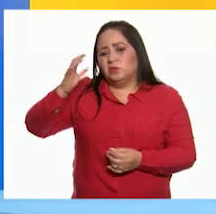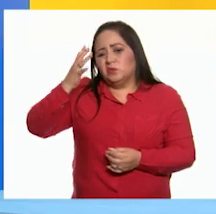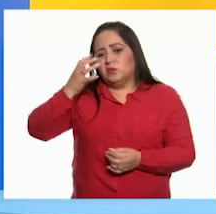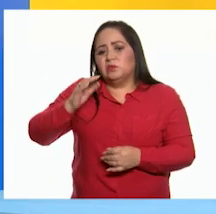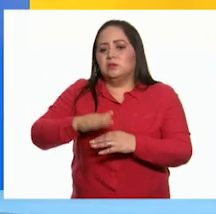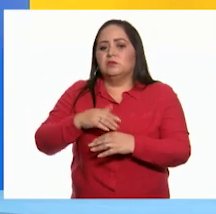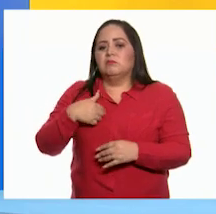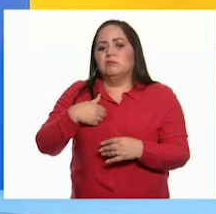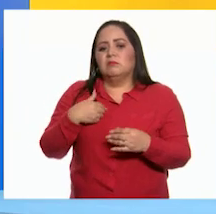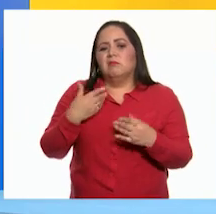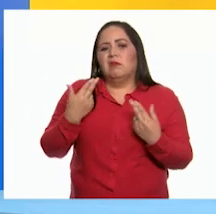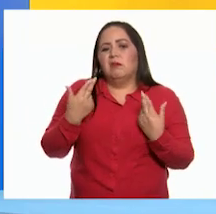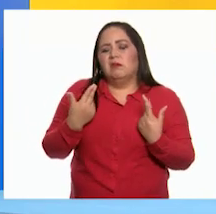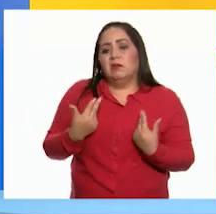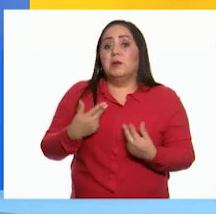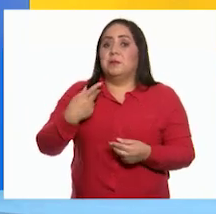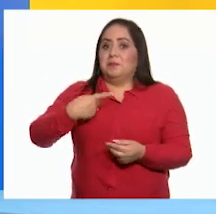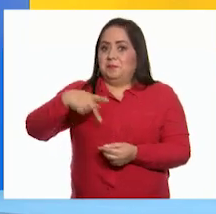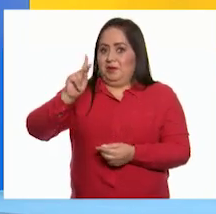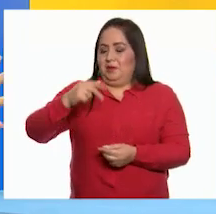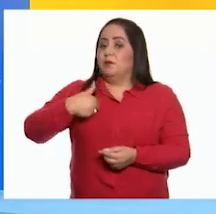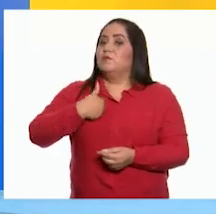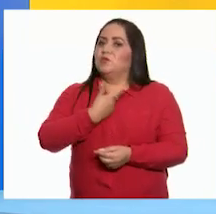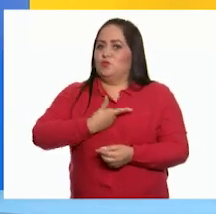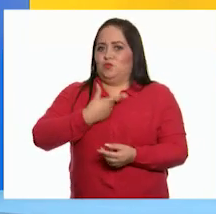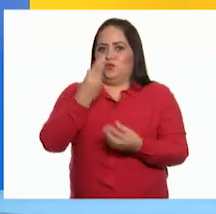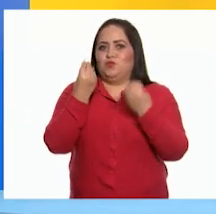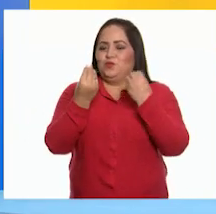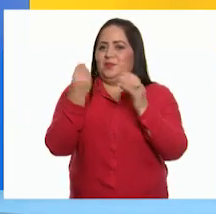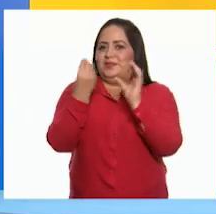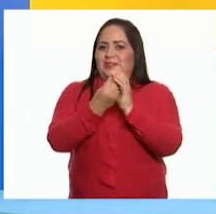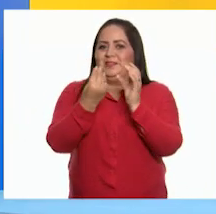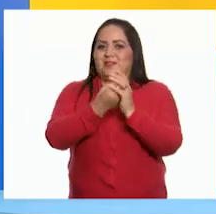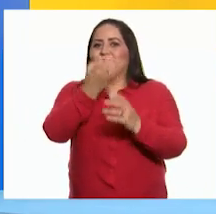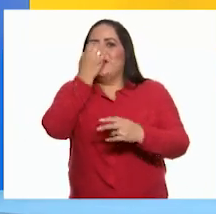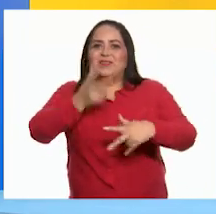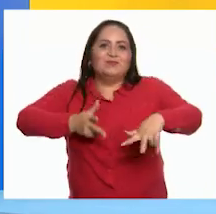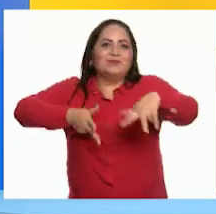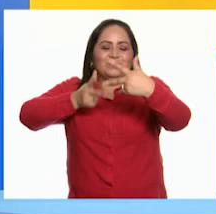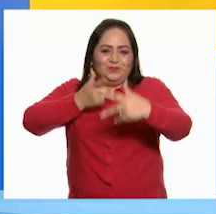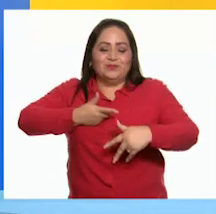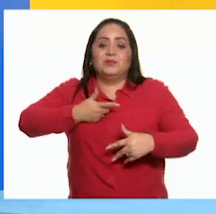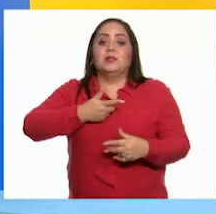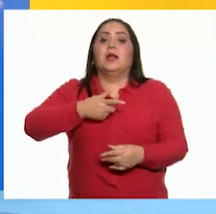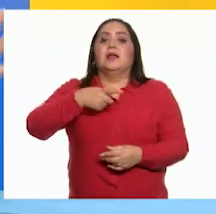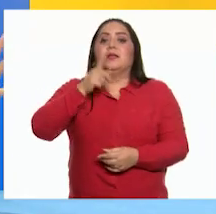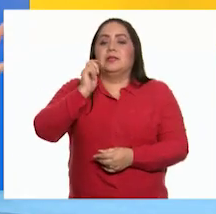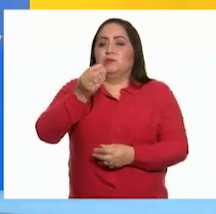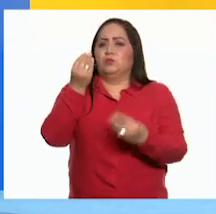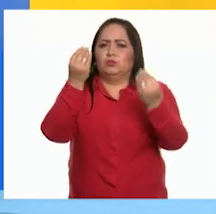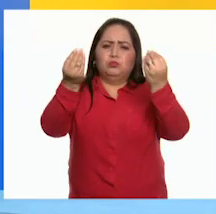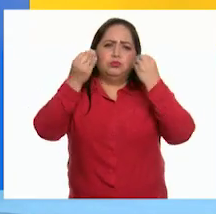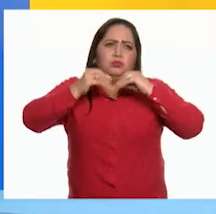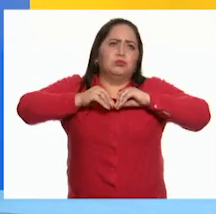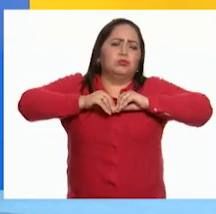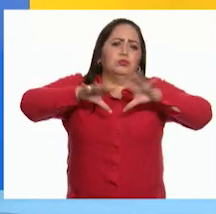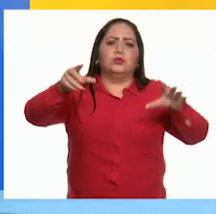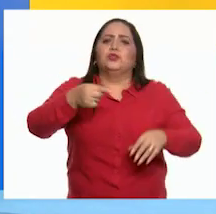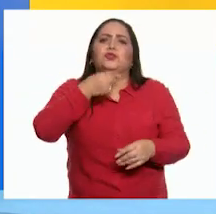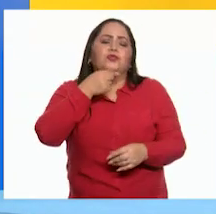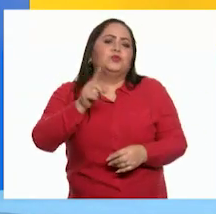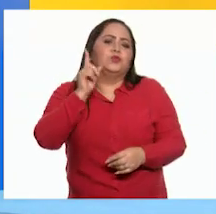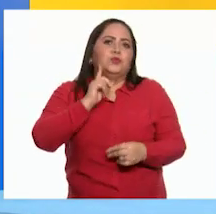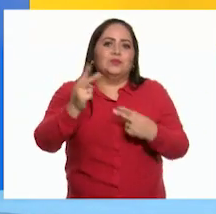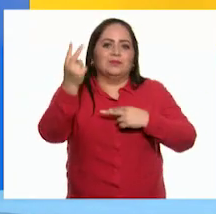con mi ánimo de caído. A pesar de que me gusta mucho estar en las clases a distancia, con las que llegamos a miles de niñas y niños,